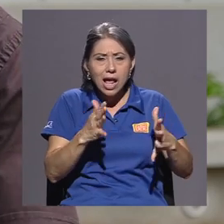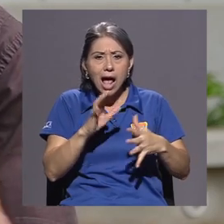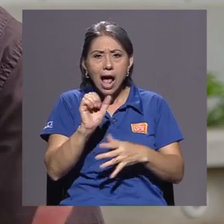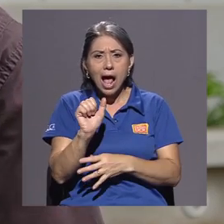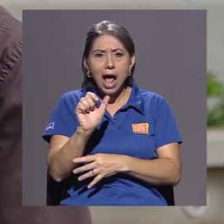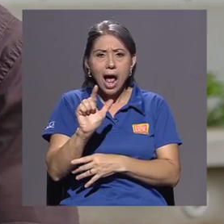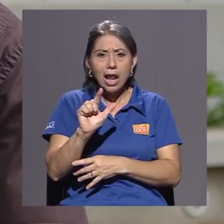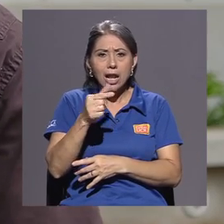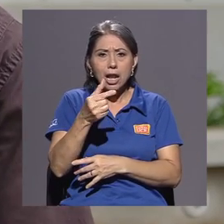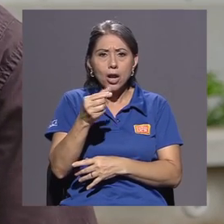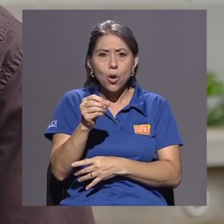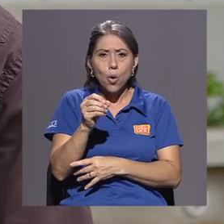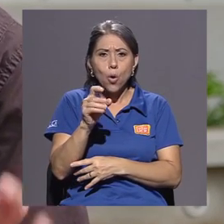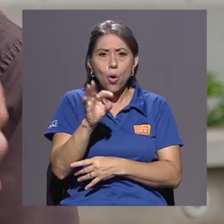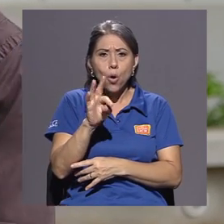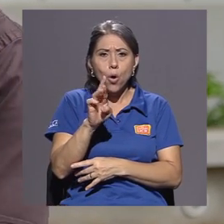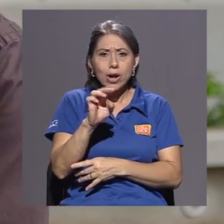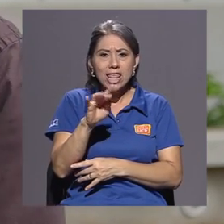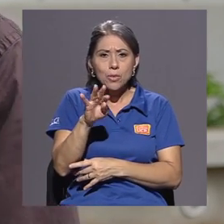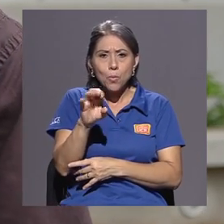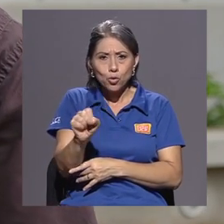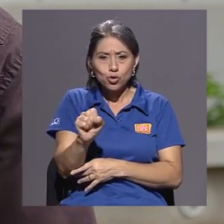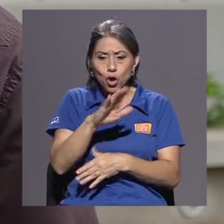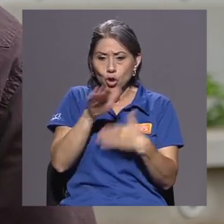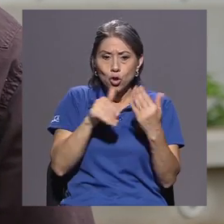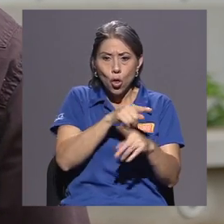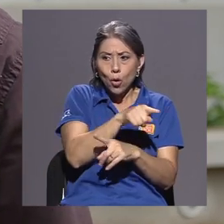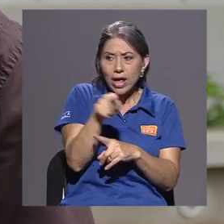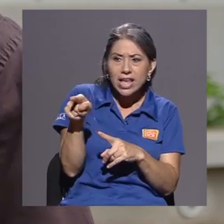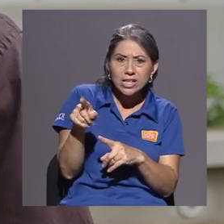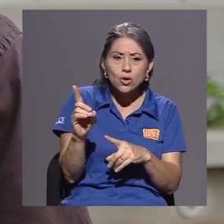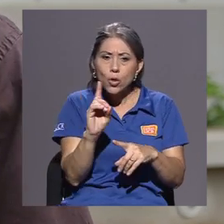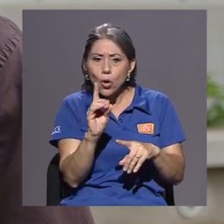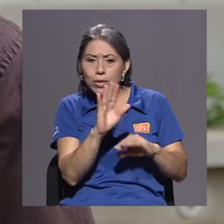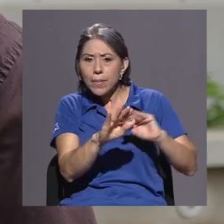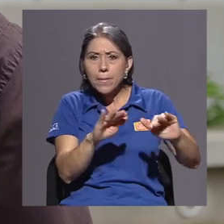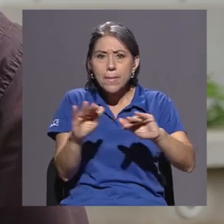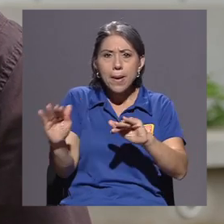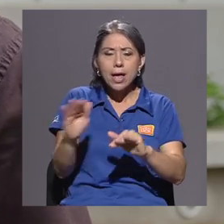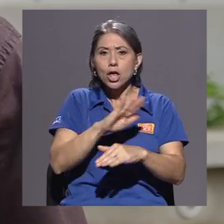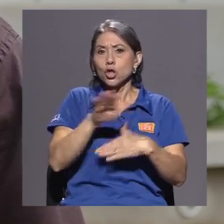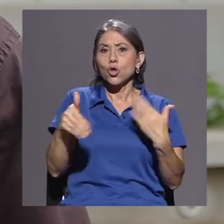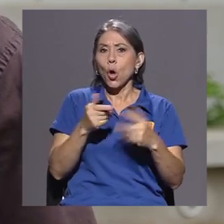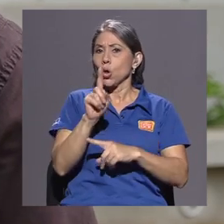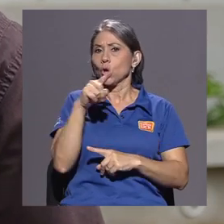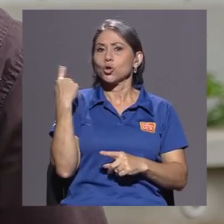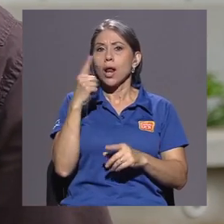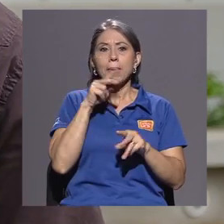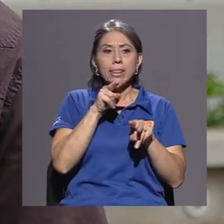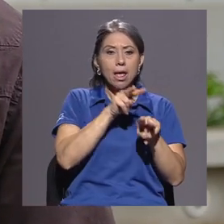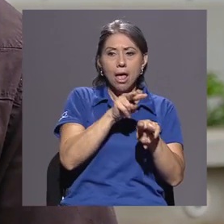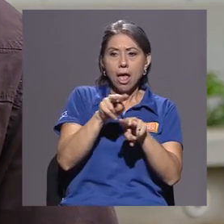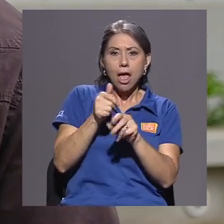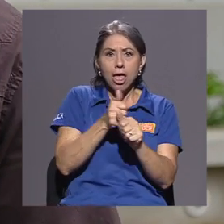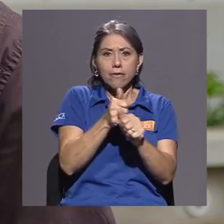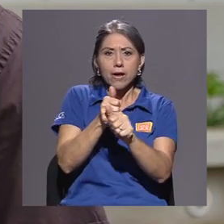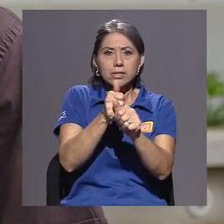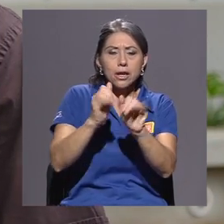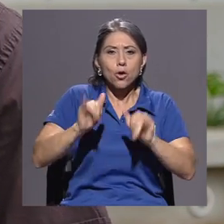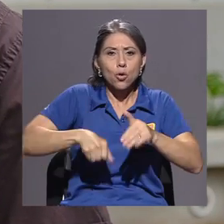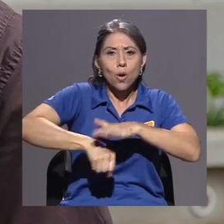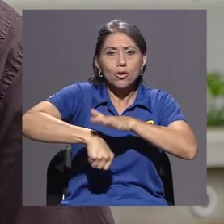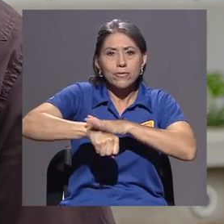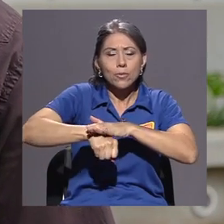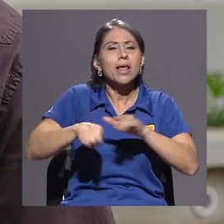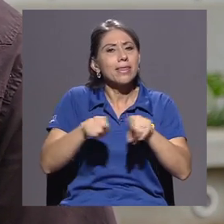Entonces, todos estos algoritmos y todos estos componentes realmente se pueden, no solo aplican lo que es el rastreo de jugadores de fútbol, sino también se puede utilizar